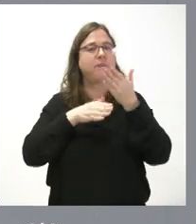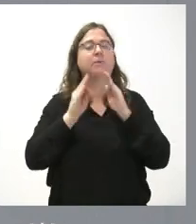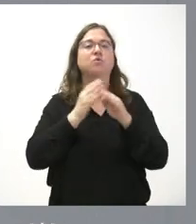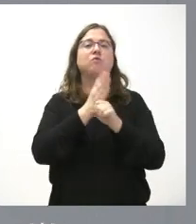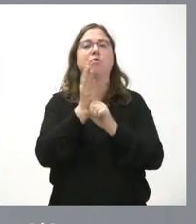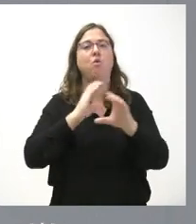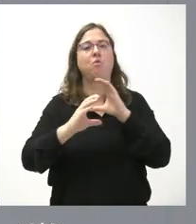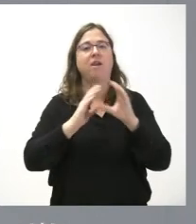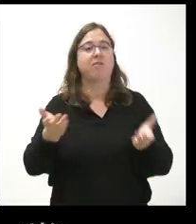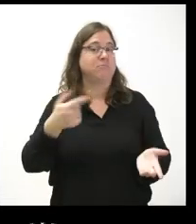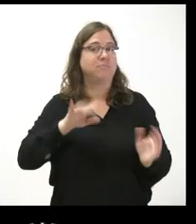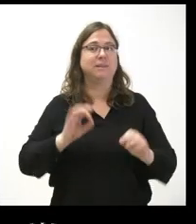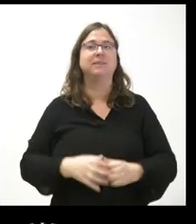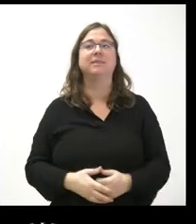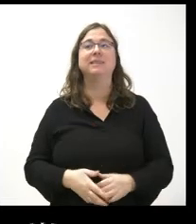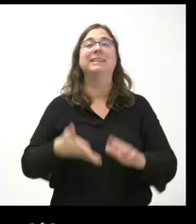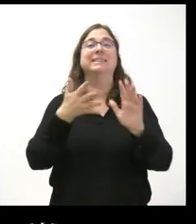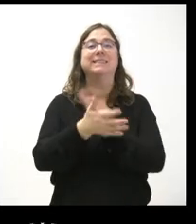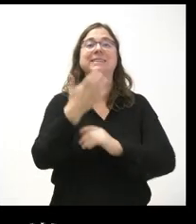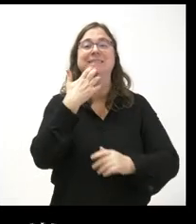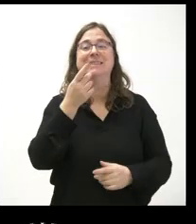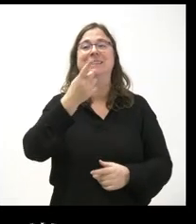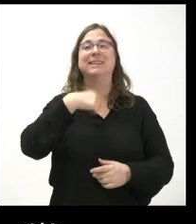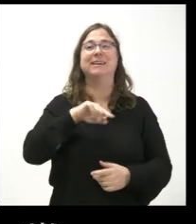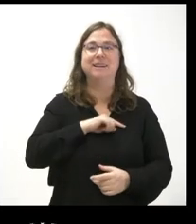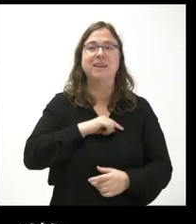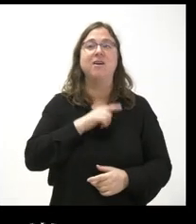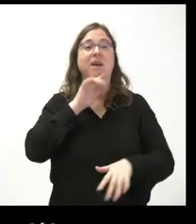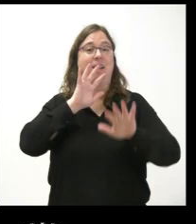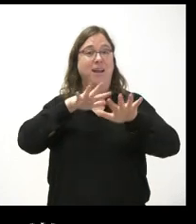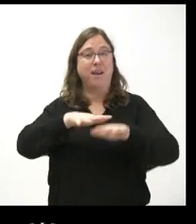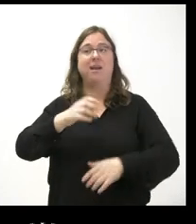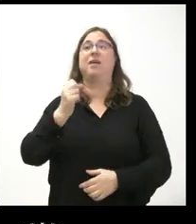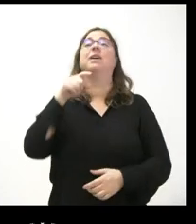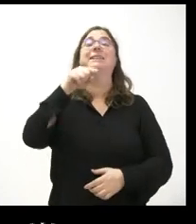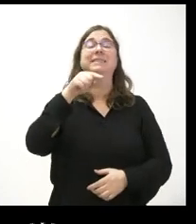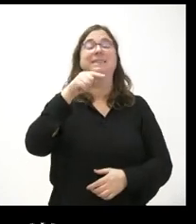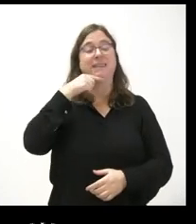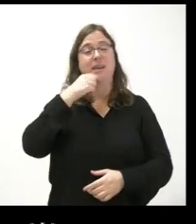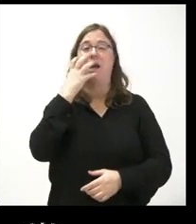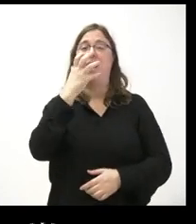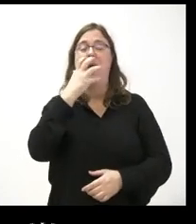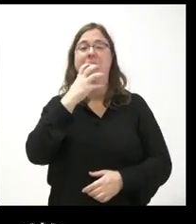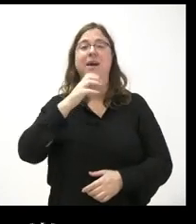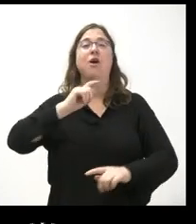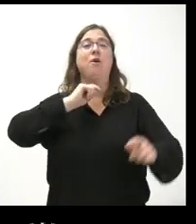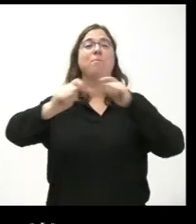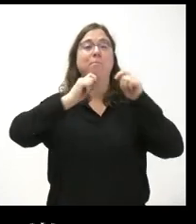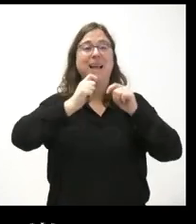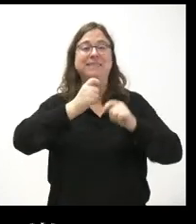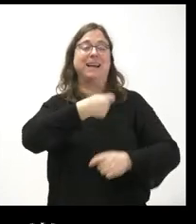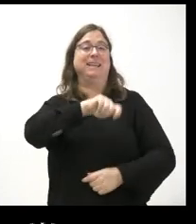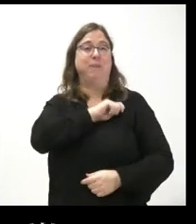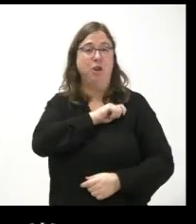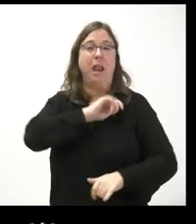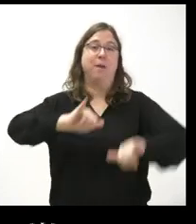comunicación esa es la tarea que tenemos Por lo tanto cuando se canta en una manifestación prensa española manipuladora por parte de cargos de la Junta ustedes no están de